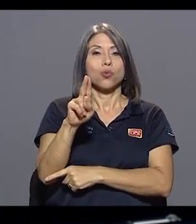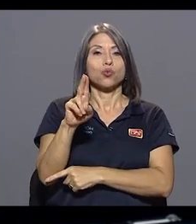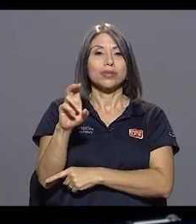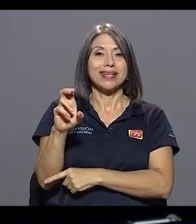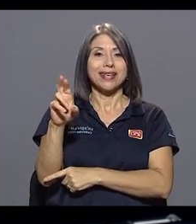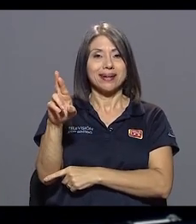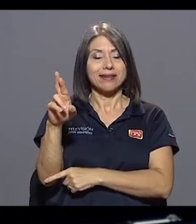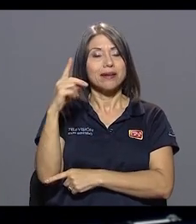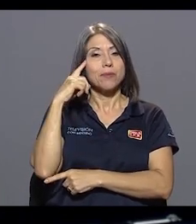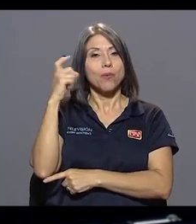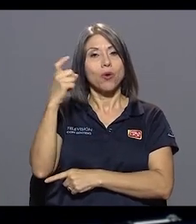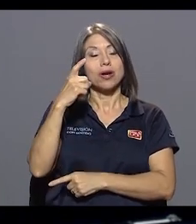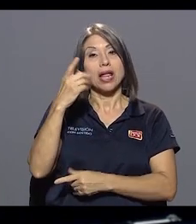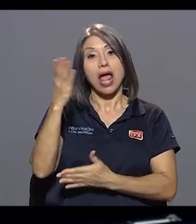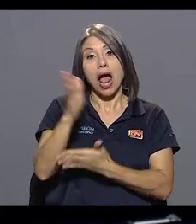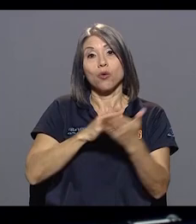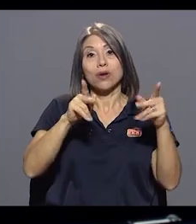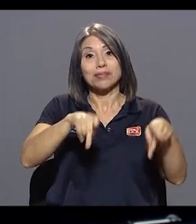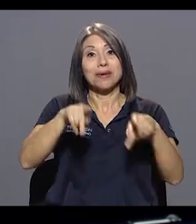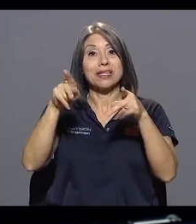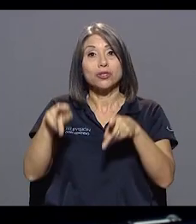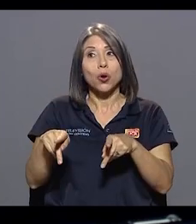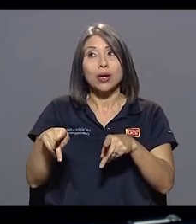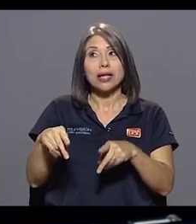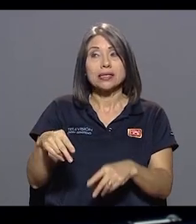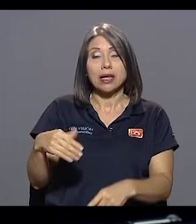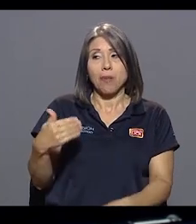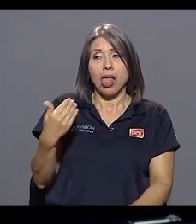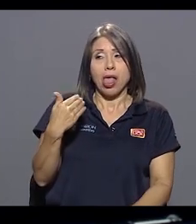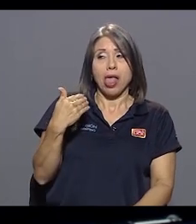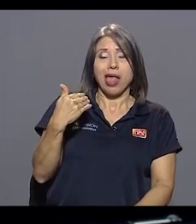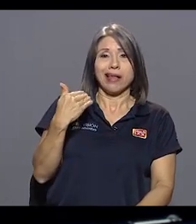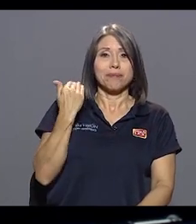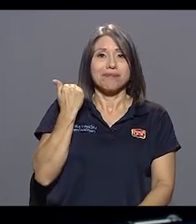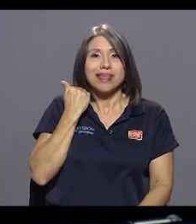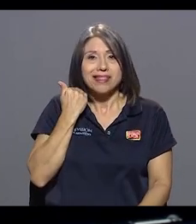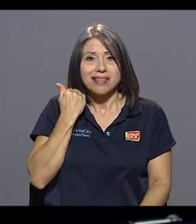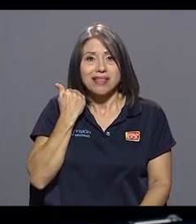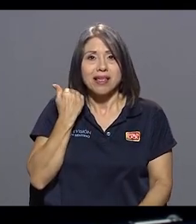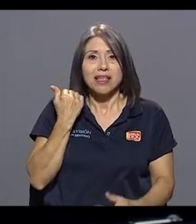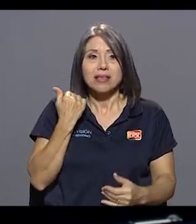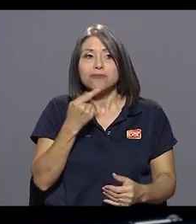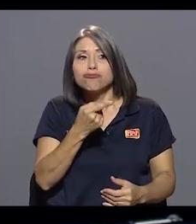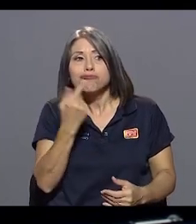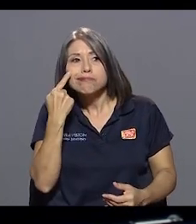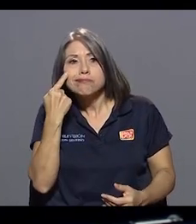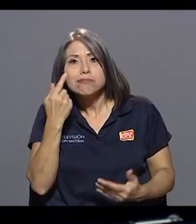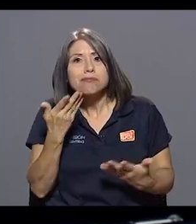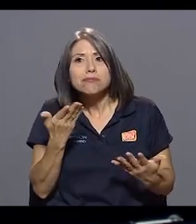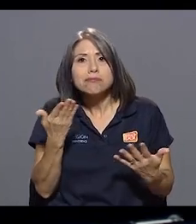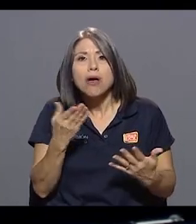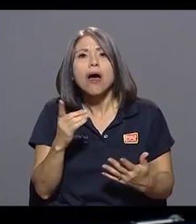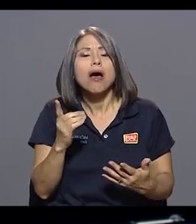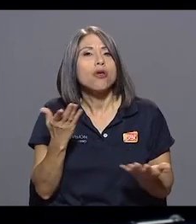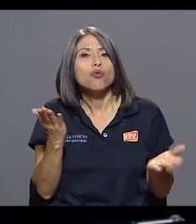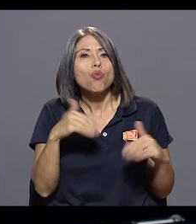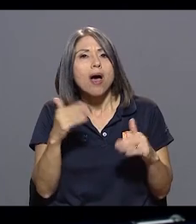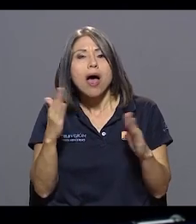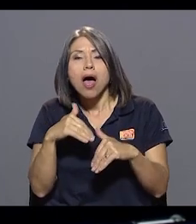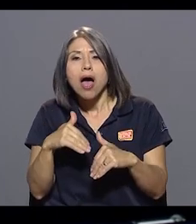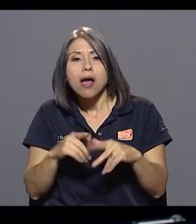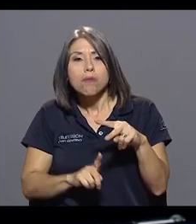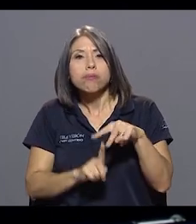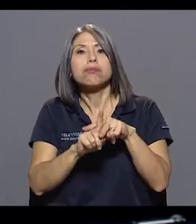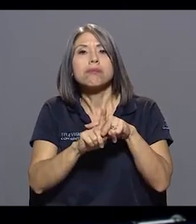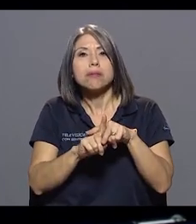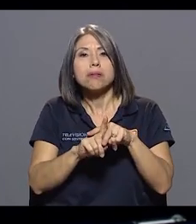hay personas víctimas que todavía no han emergido y esperamos que con ese abordaje,